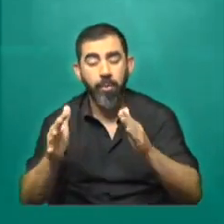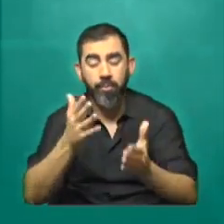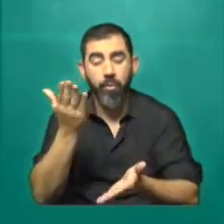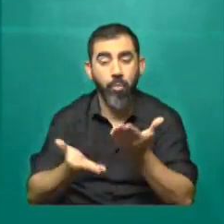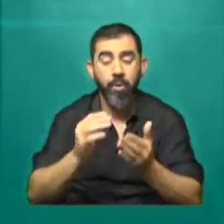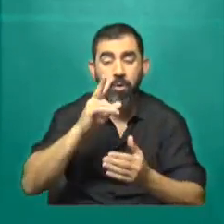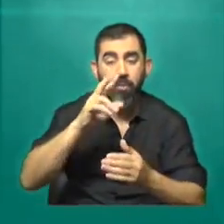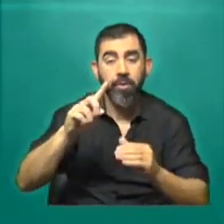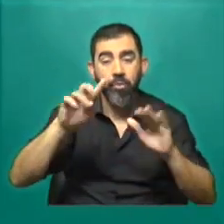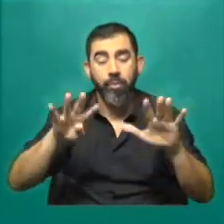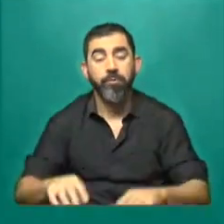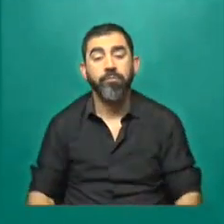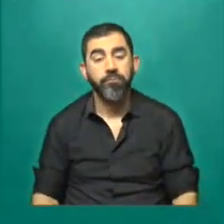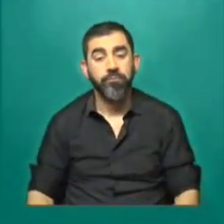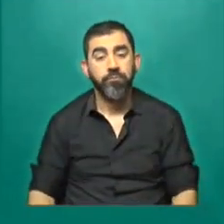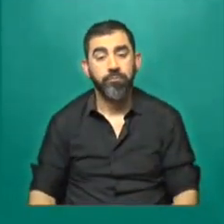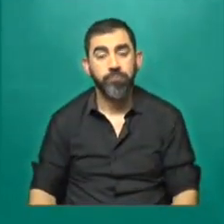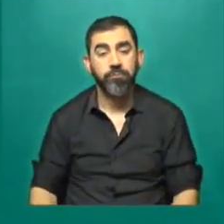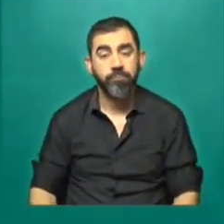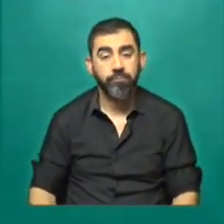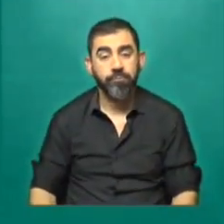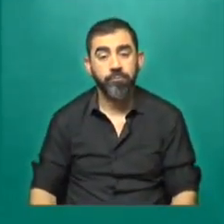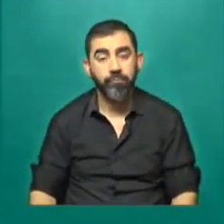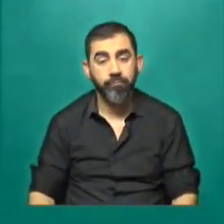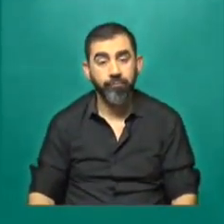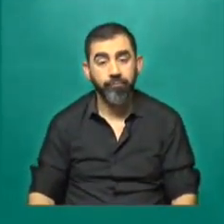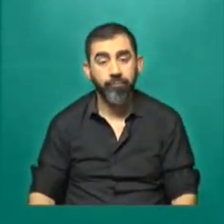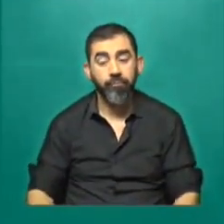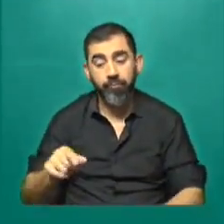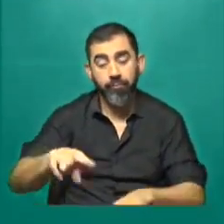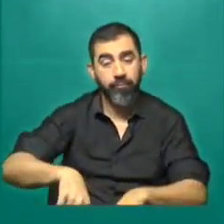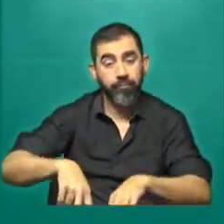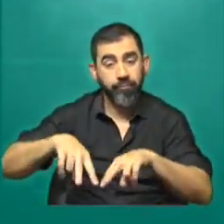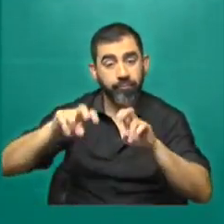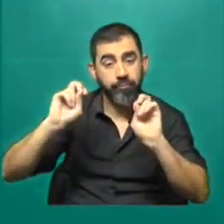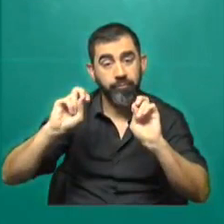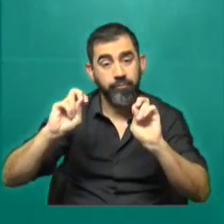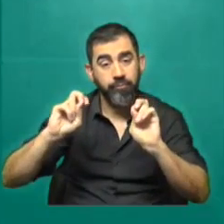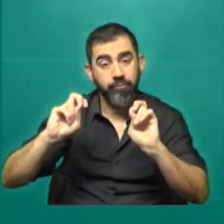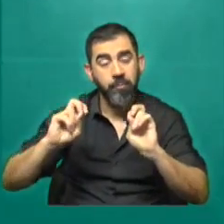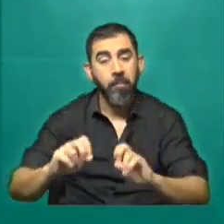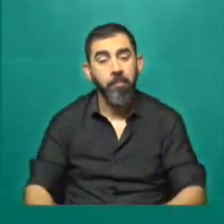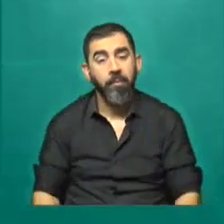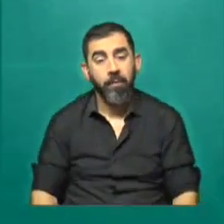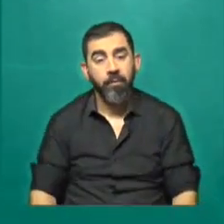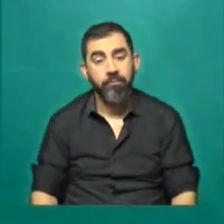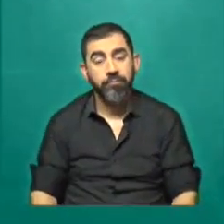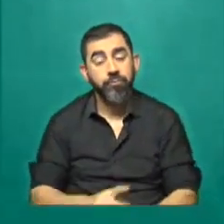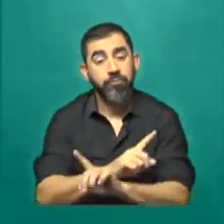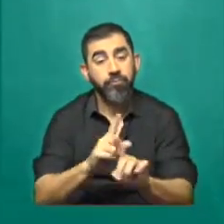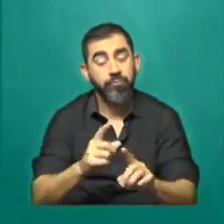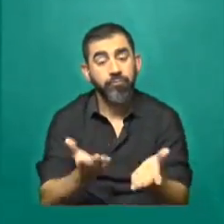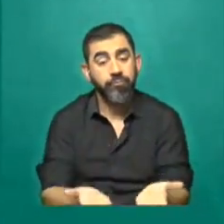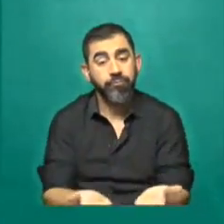2019. Sí, exactamente. Y dentro de las conclusiones principales dice que este estudio, que estos rendimientos no involucran lo que es el